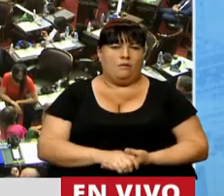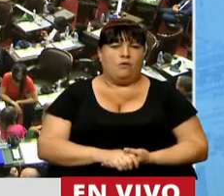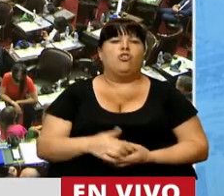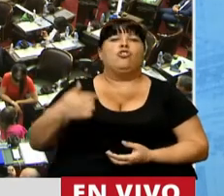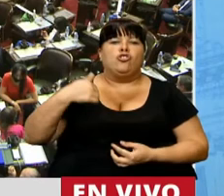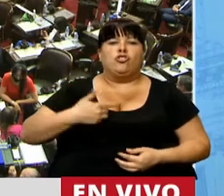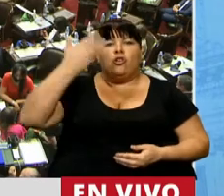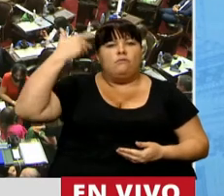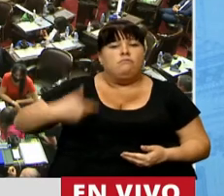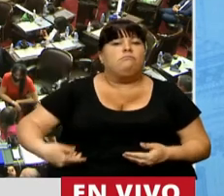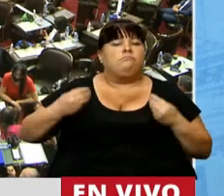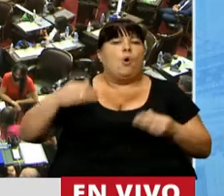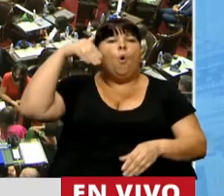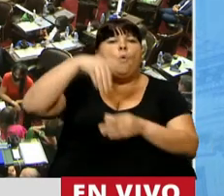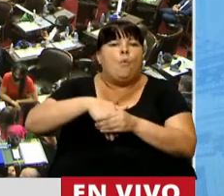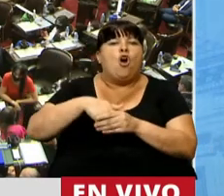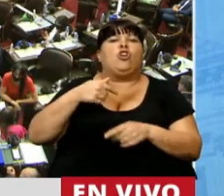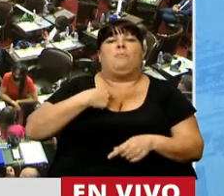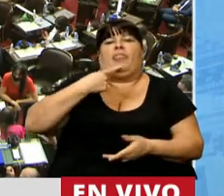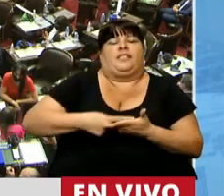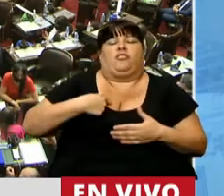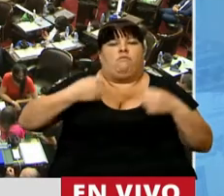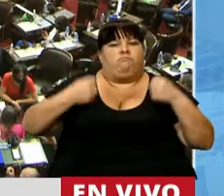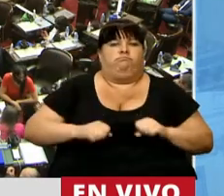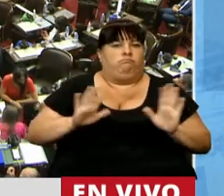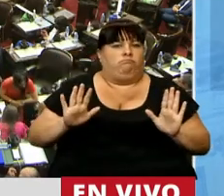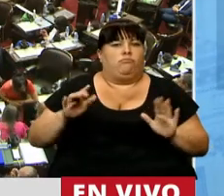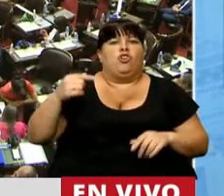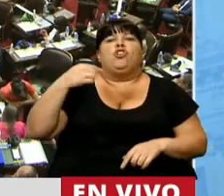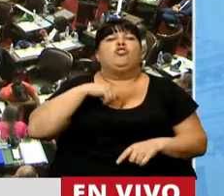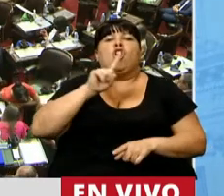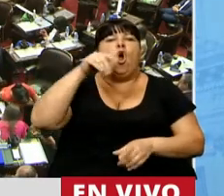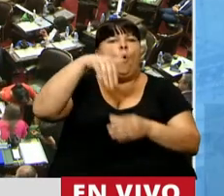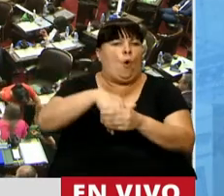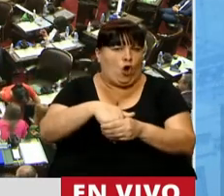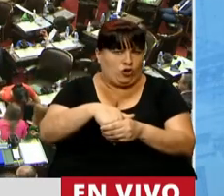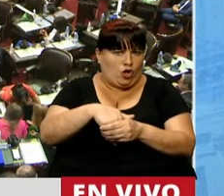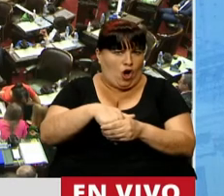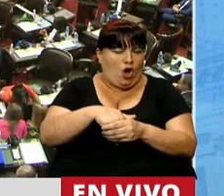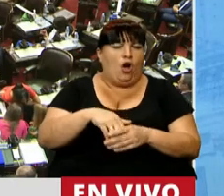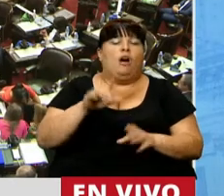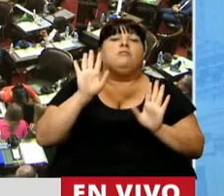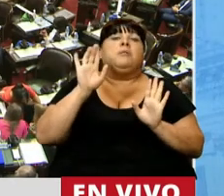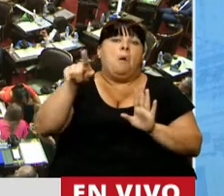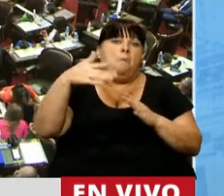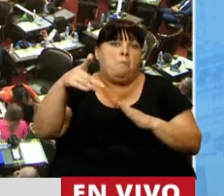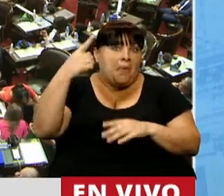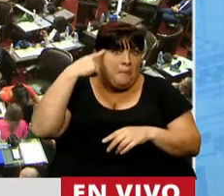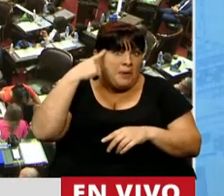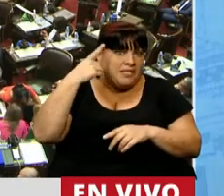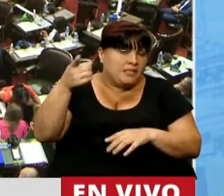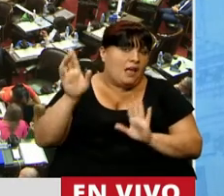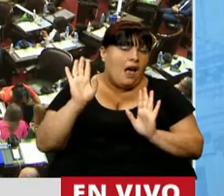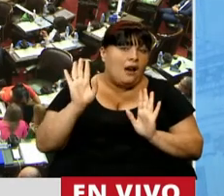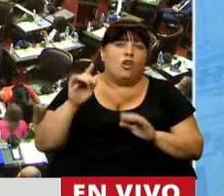Yo soy una persona que vota por mis convicciones. Y yo no he votado, y quizás él pueda pensar,